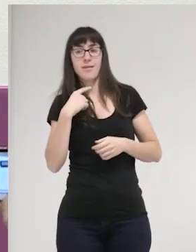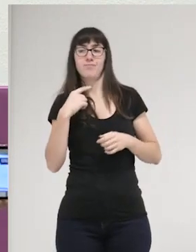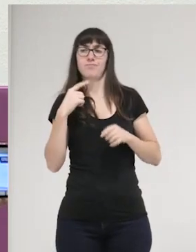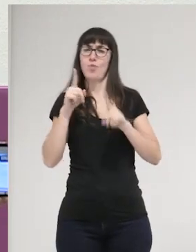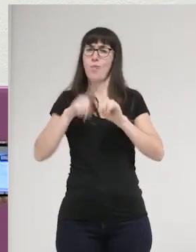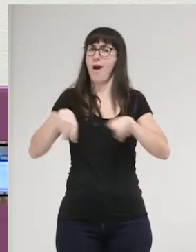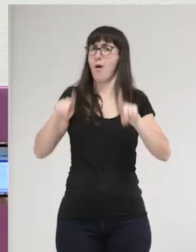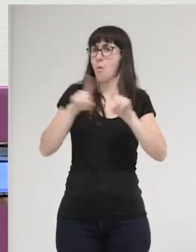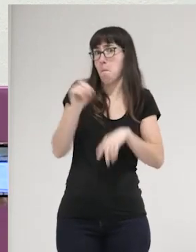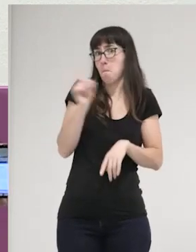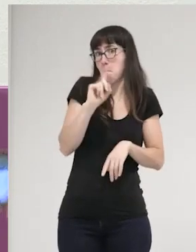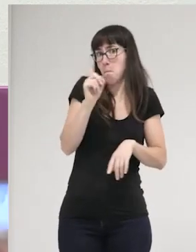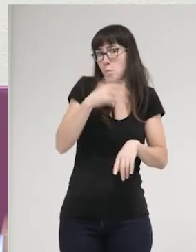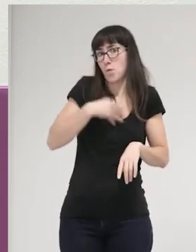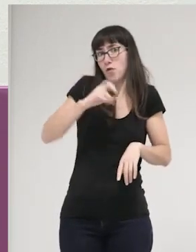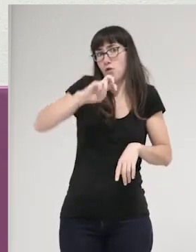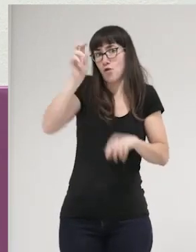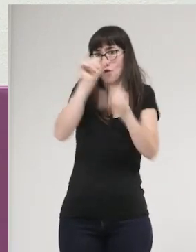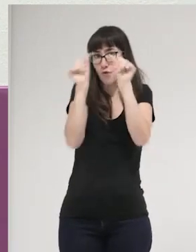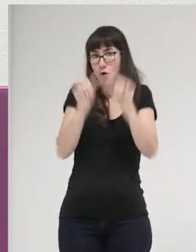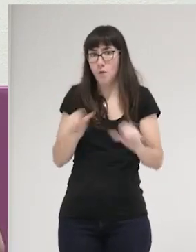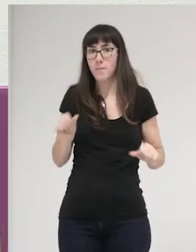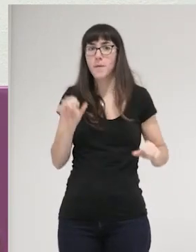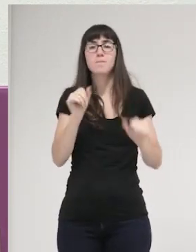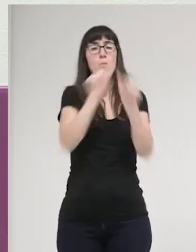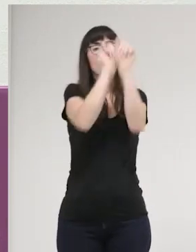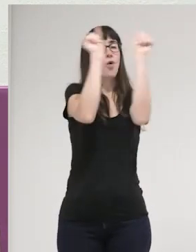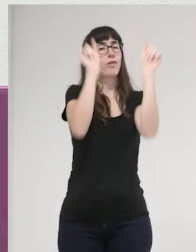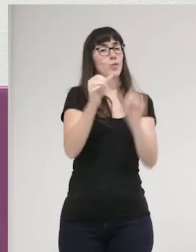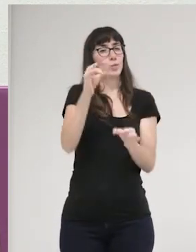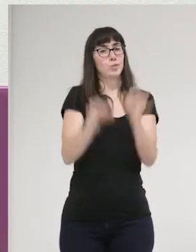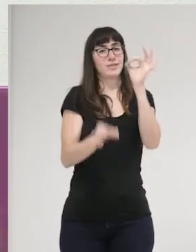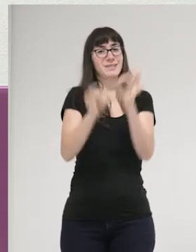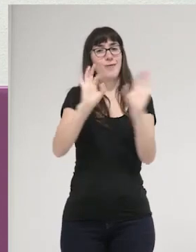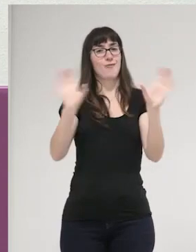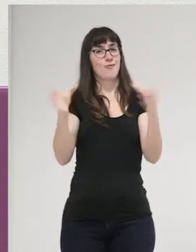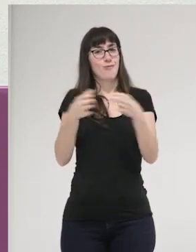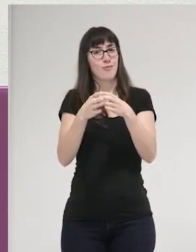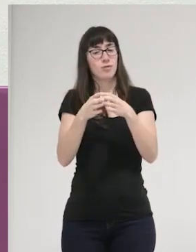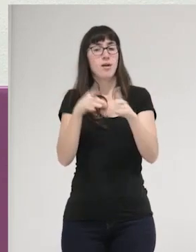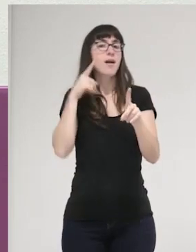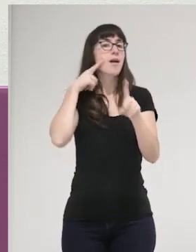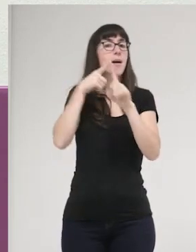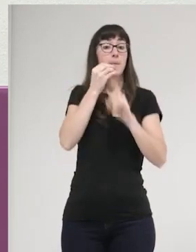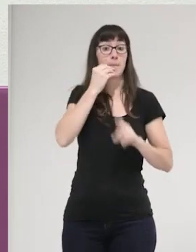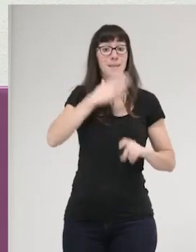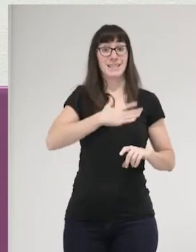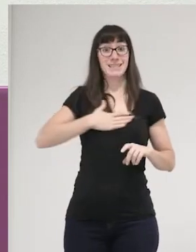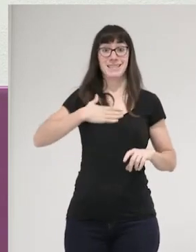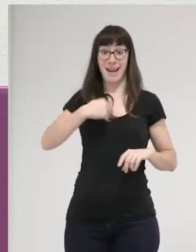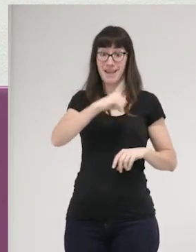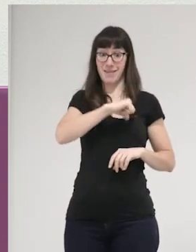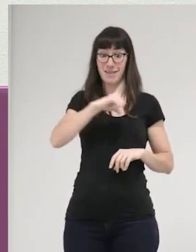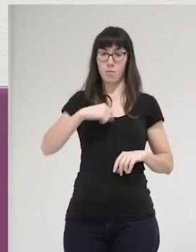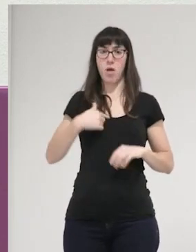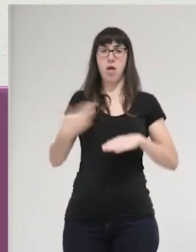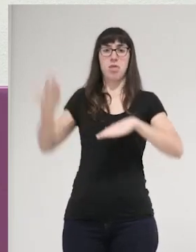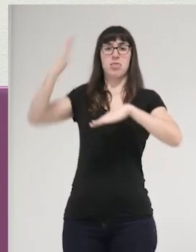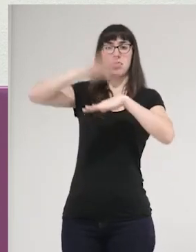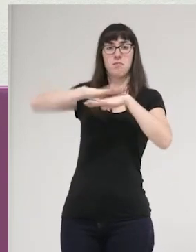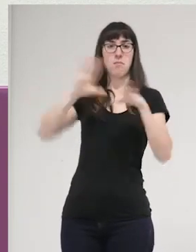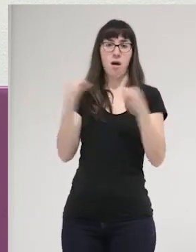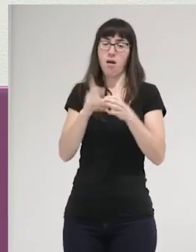ser necesario. Pensar en modelos de justicia comunitaria, en los cuales el bienestar individual no esté por encima de la comunidad,